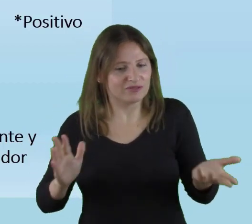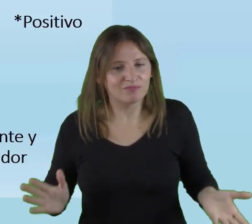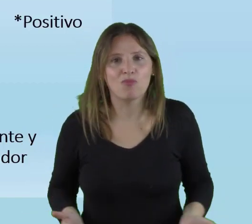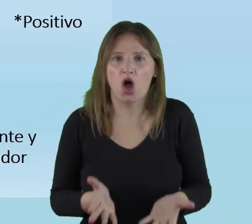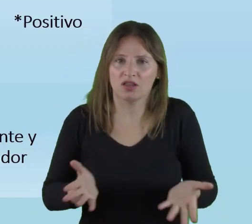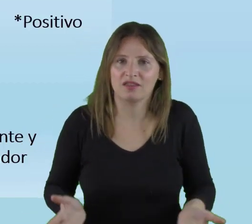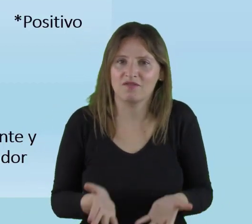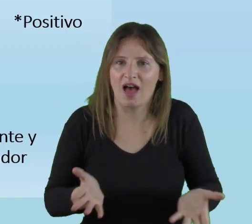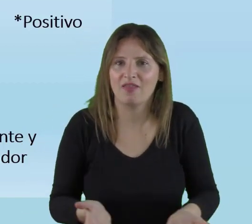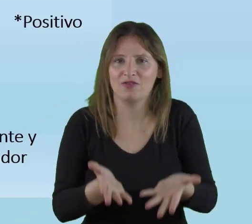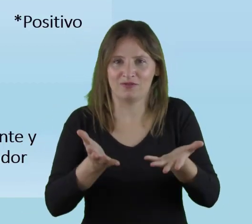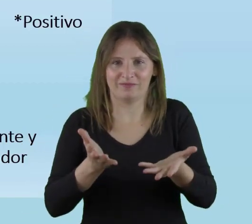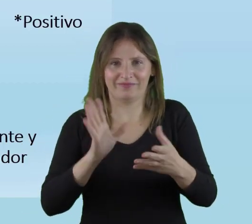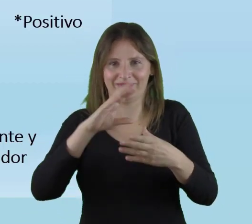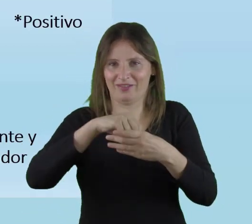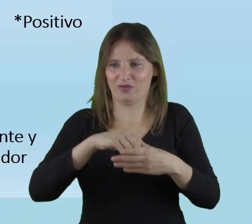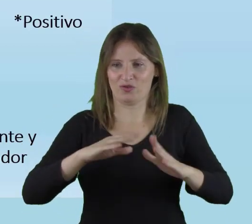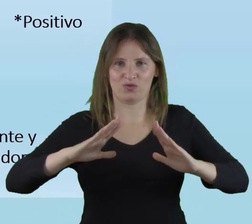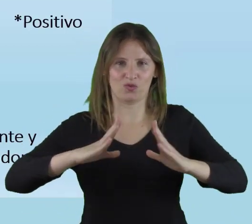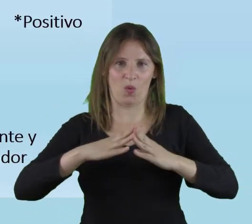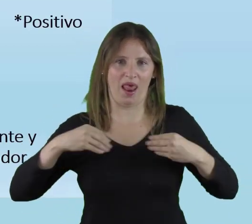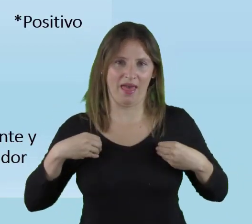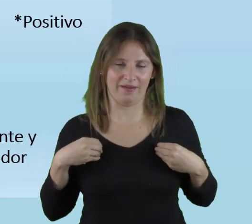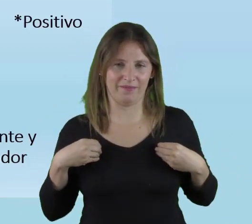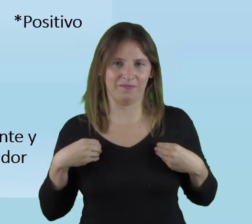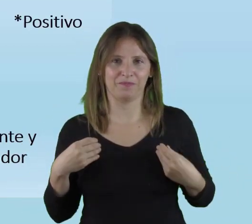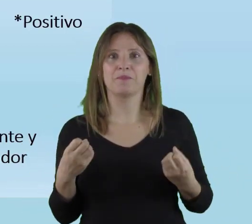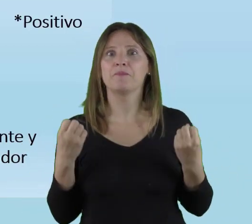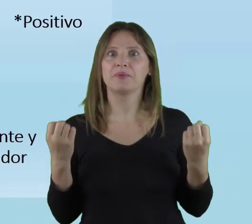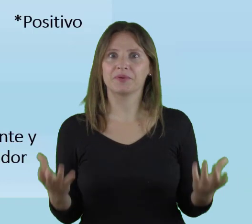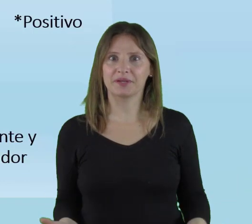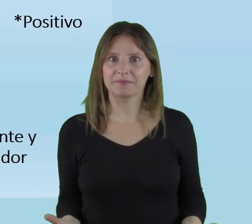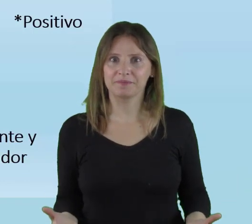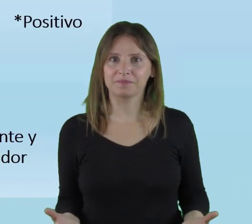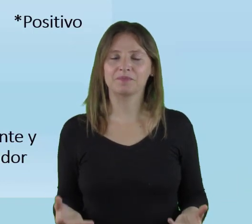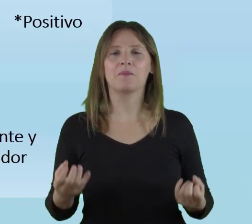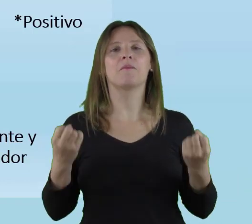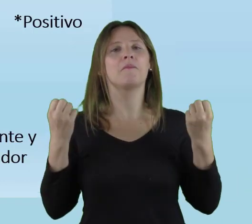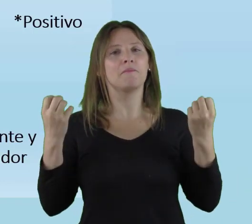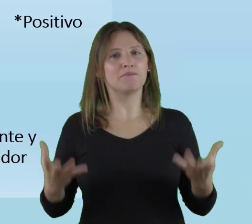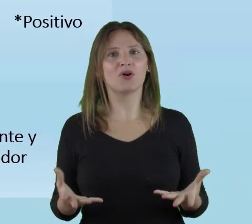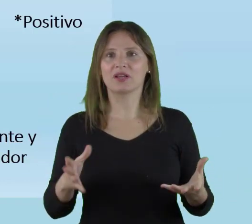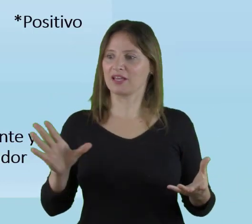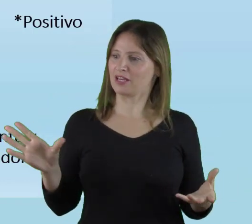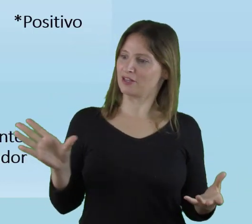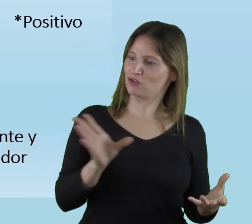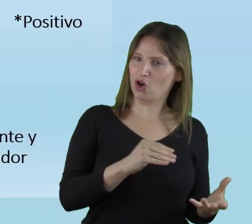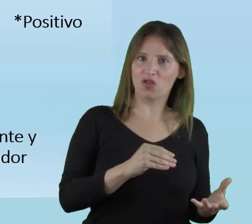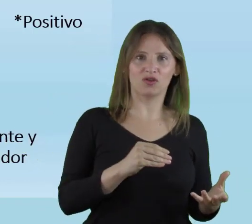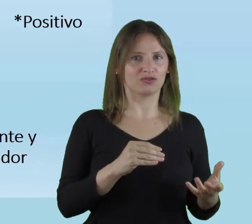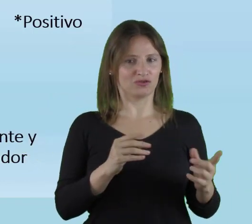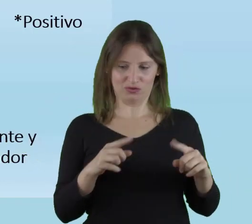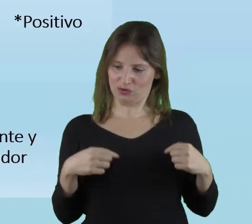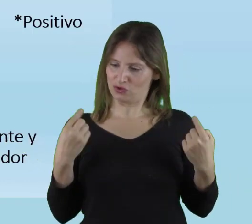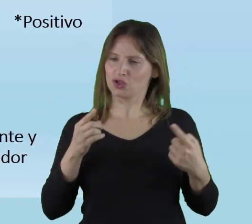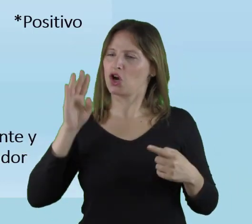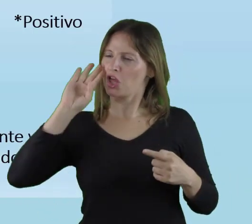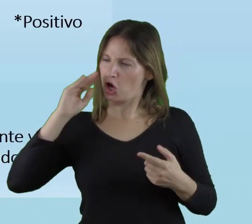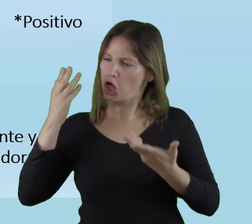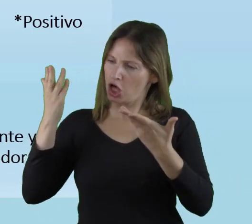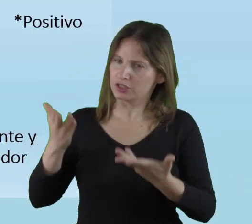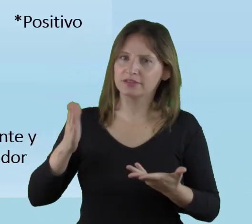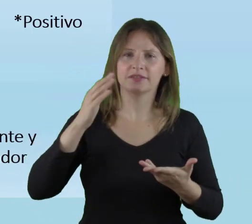y alentados en esta escuela. ¿Por qué? Porque aquí son todos valorados